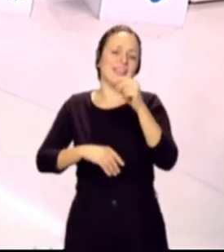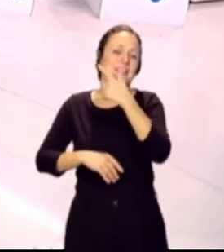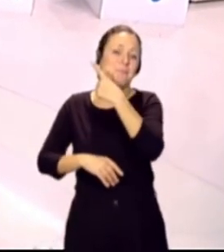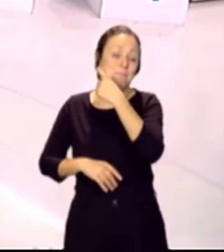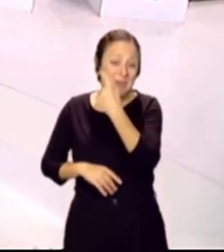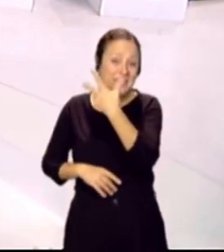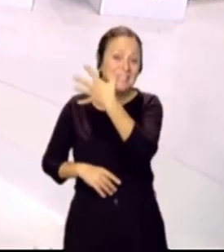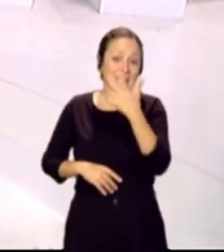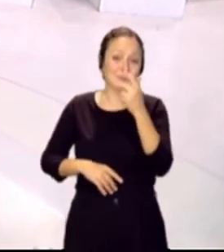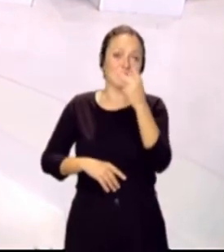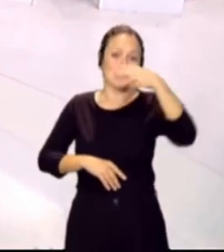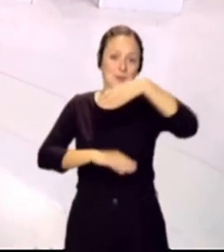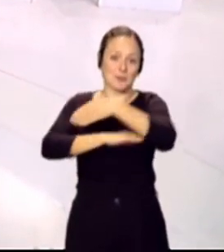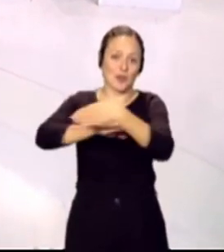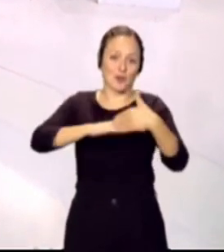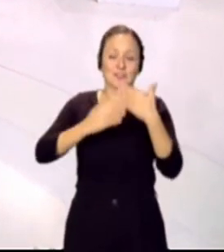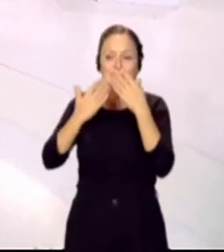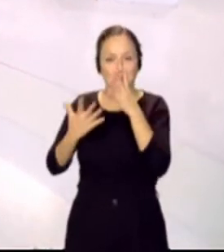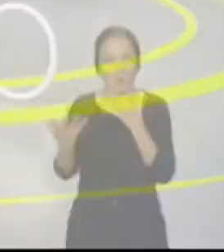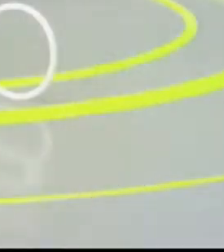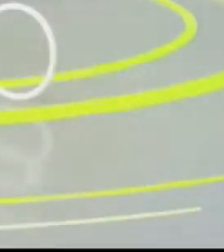muchísimas gracias Marta un abrazo